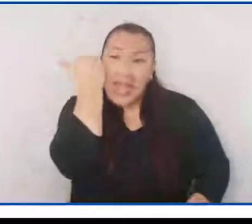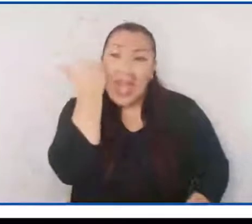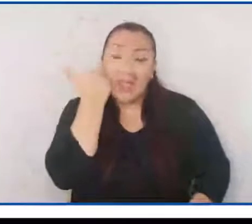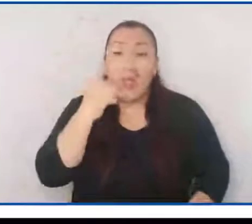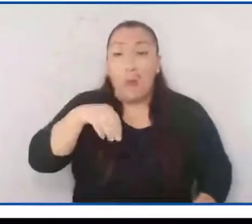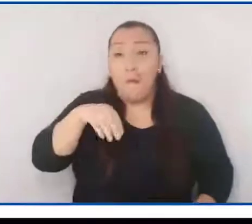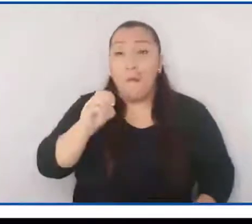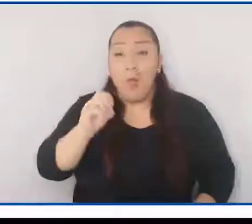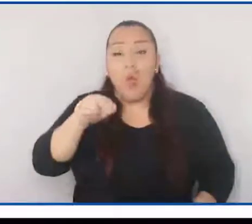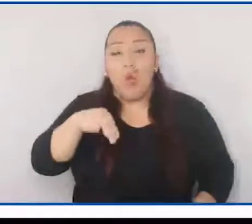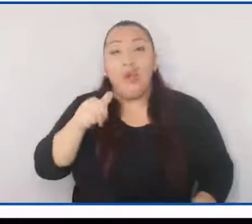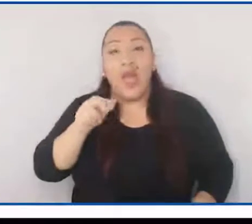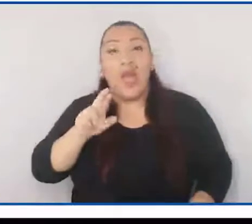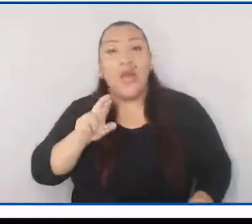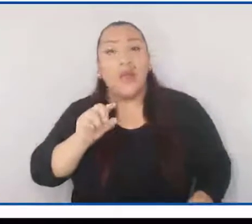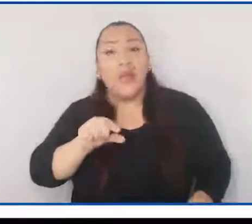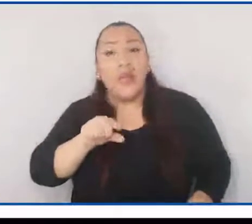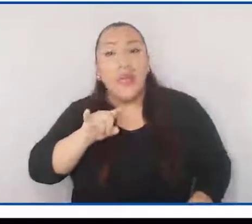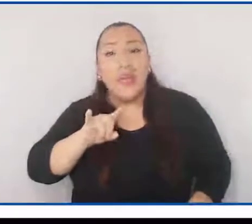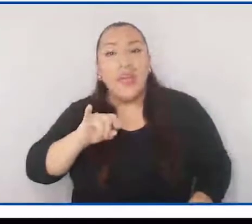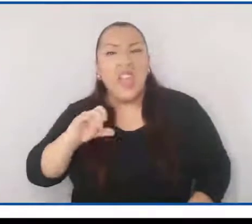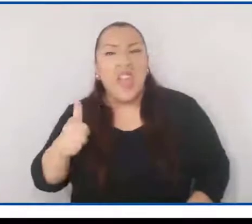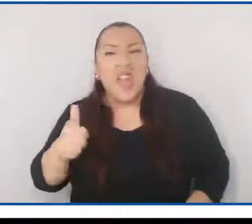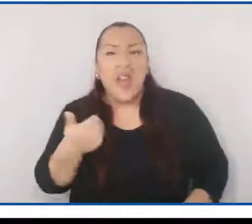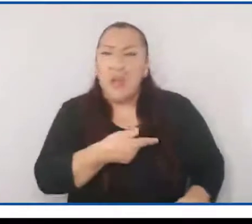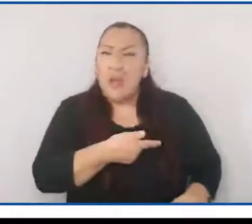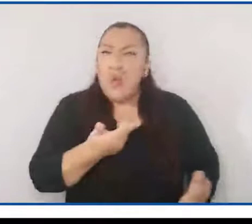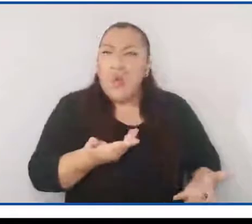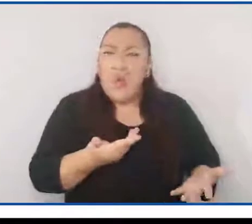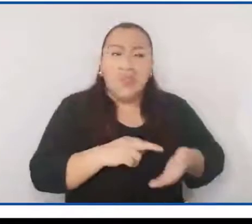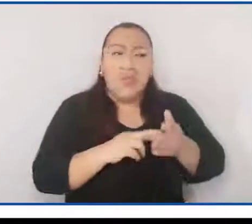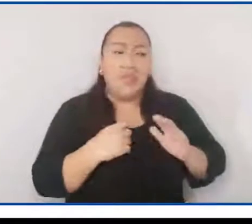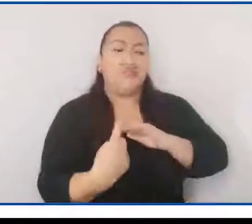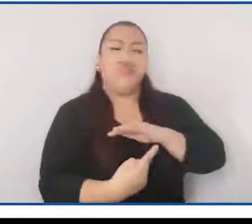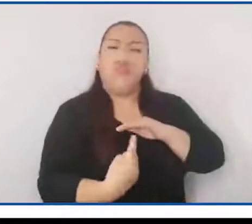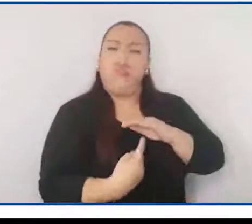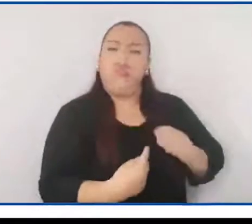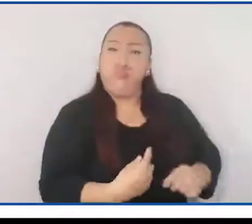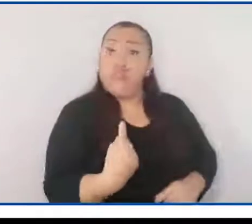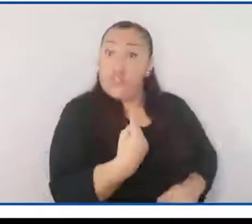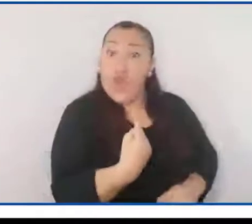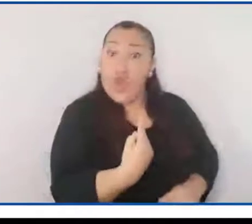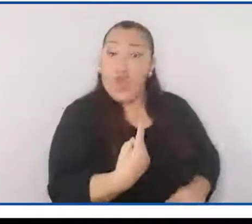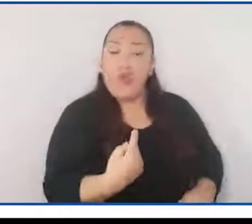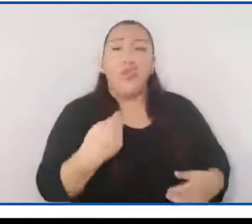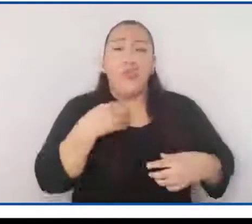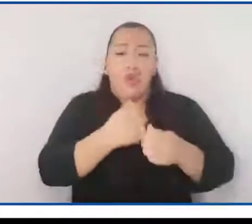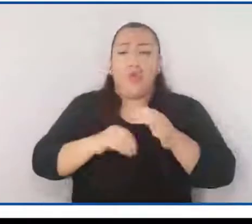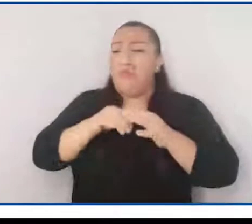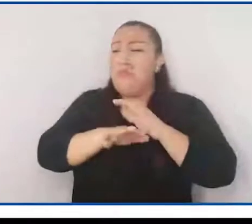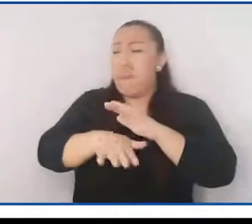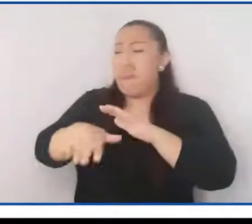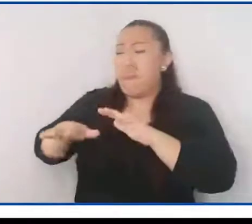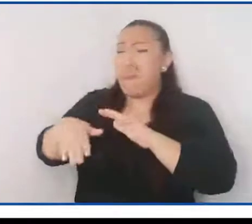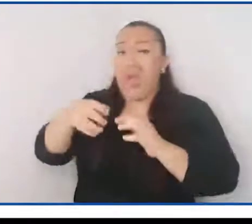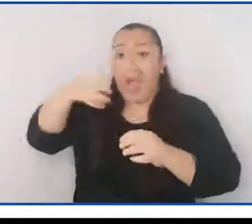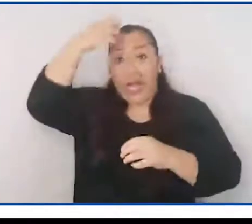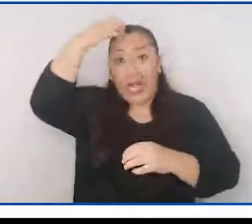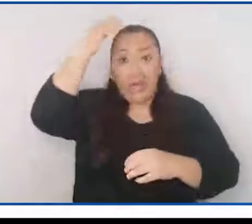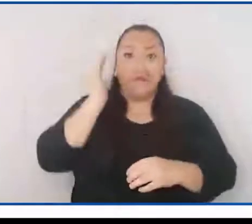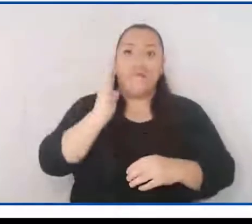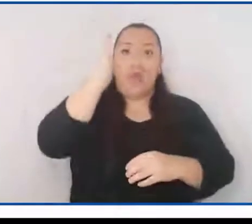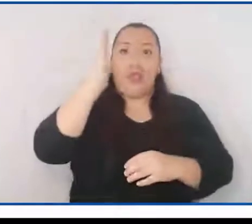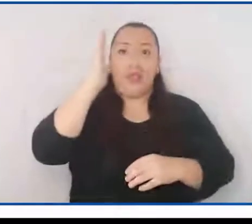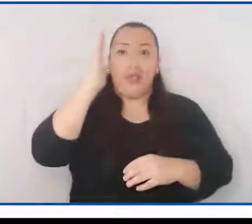Anteriormente en las monarquías, los habitantes del territorio eran considerados súbditos del